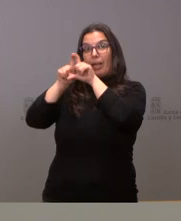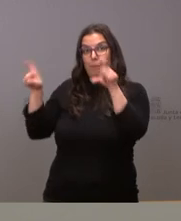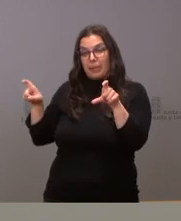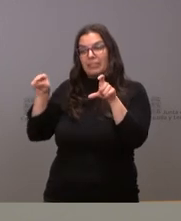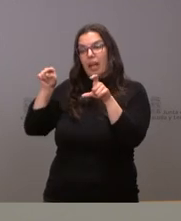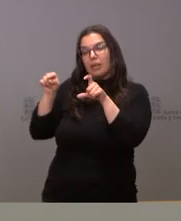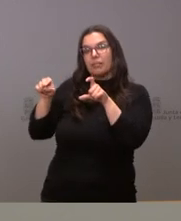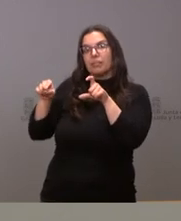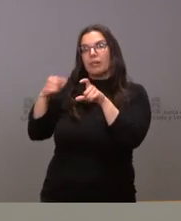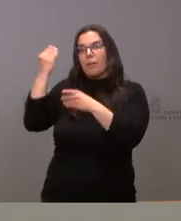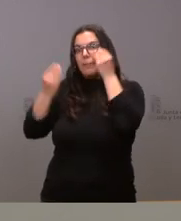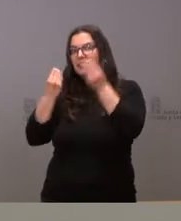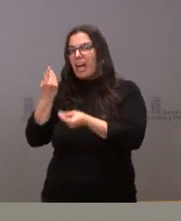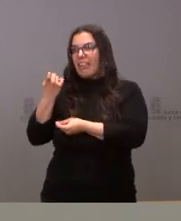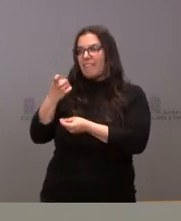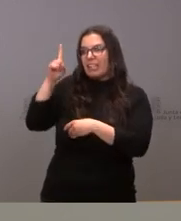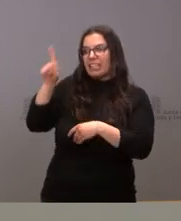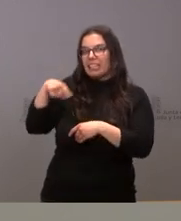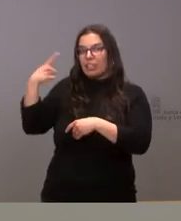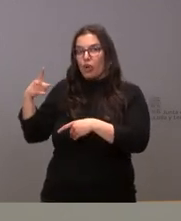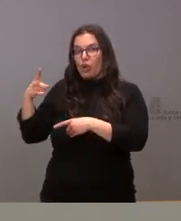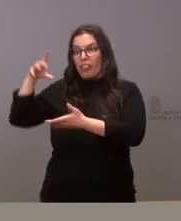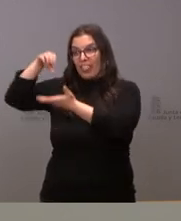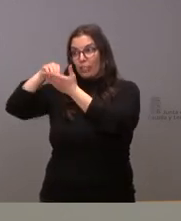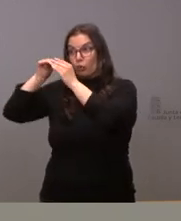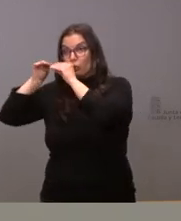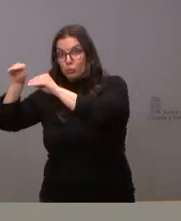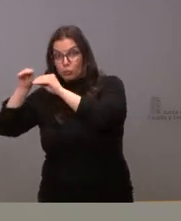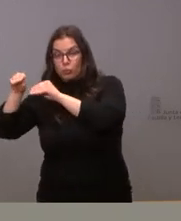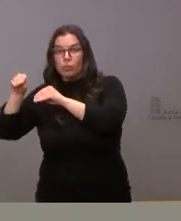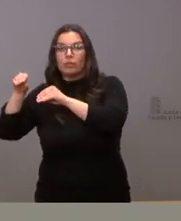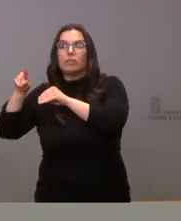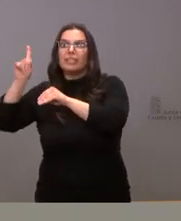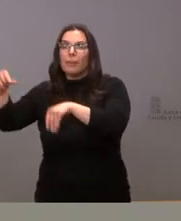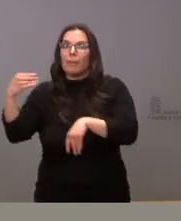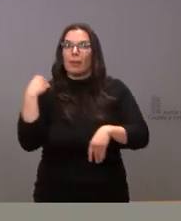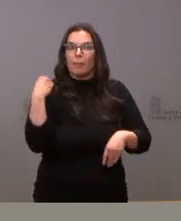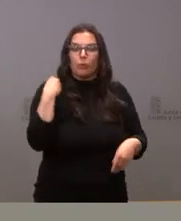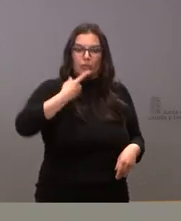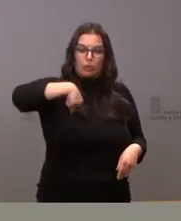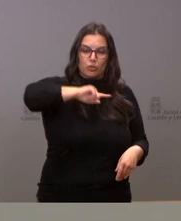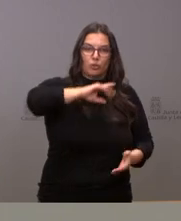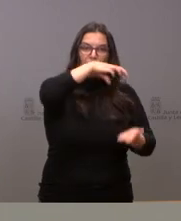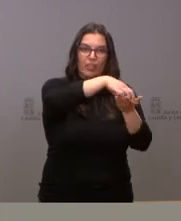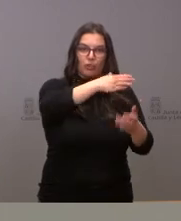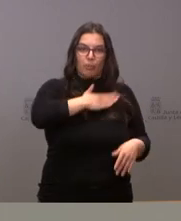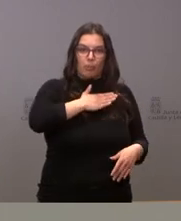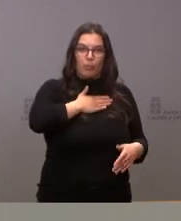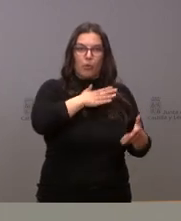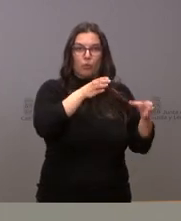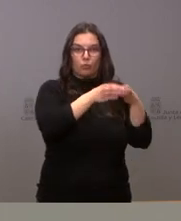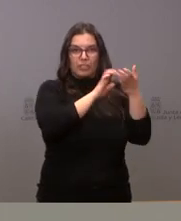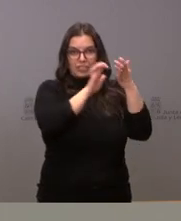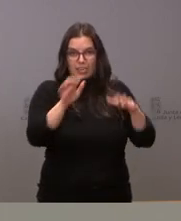margen de decisión en el ámbito de su propio edificio me preguntaba su compañera en el ámbito de los propios centros de la Junta de Castilla y León no